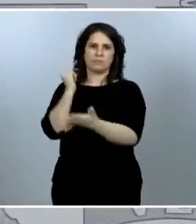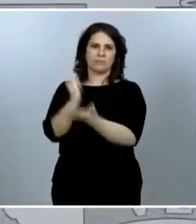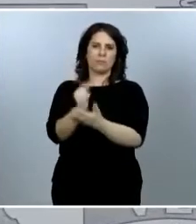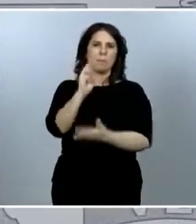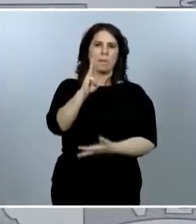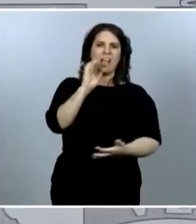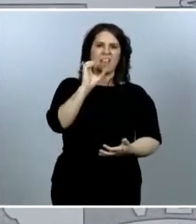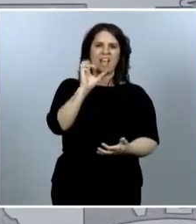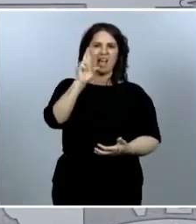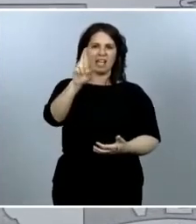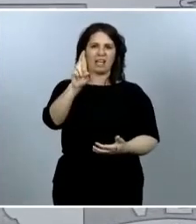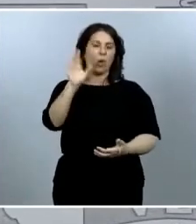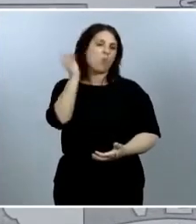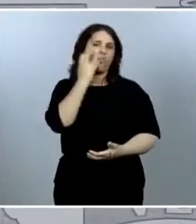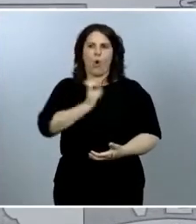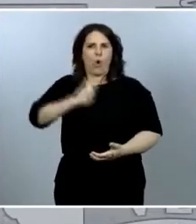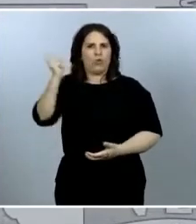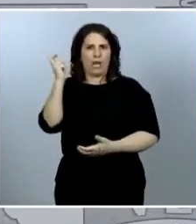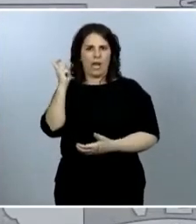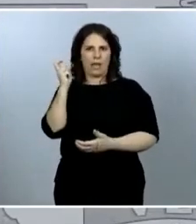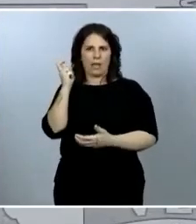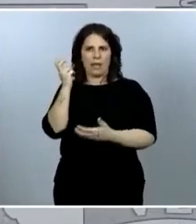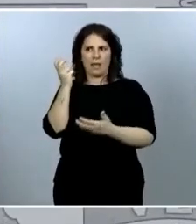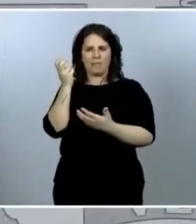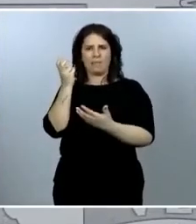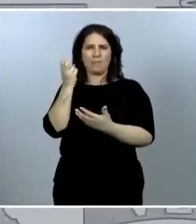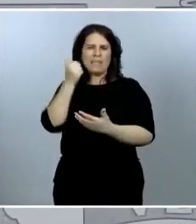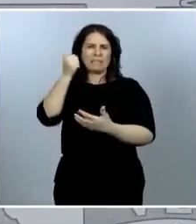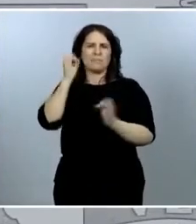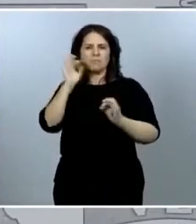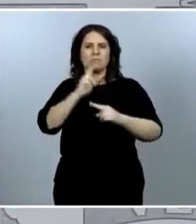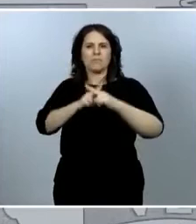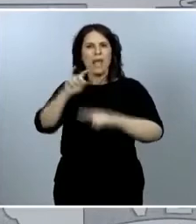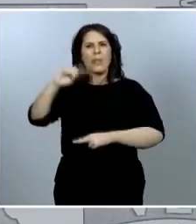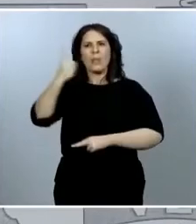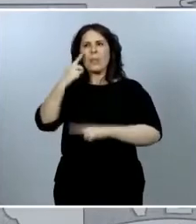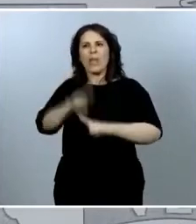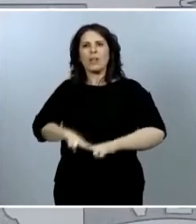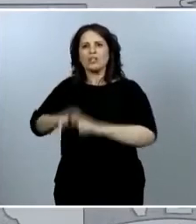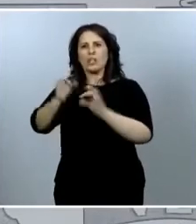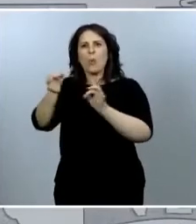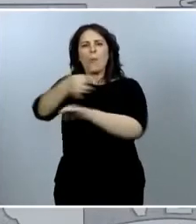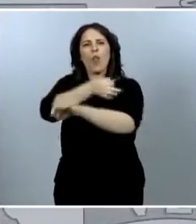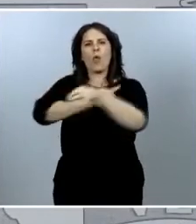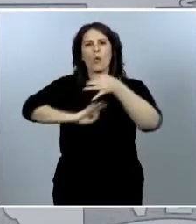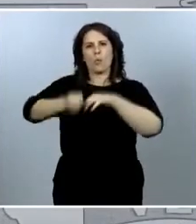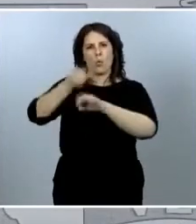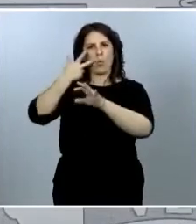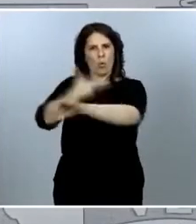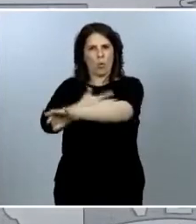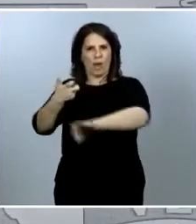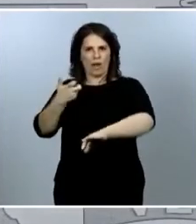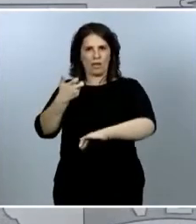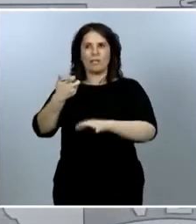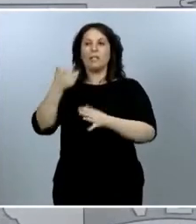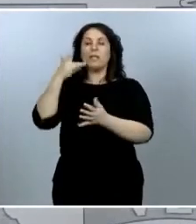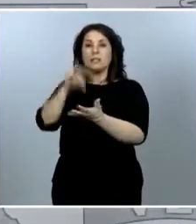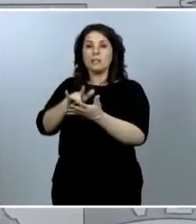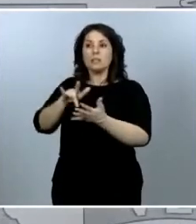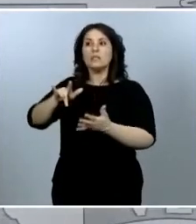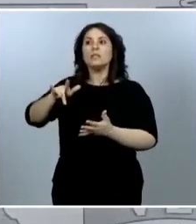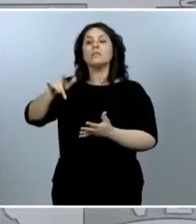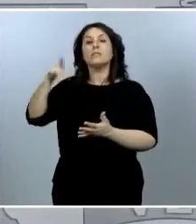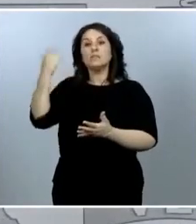técnica de diagnóstico molecular y se hará tan pronto como sea posible desde el conocimiento de los síntomas. Y, por último, se